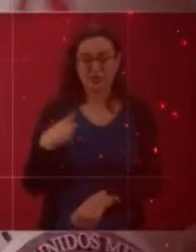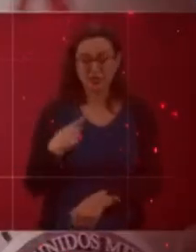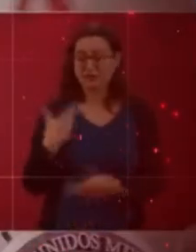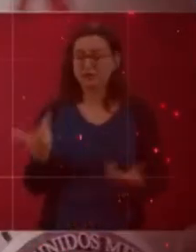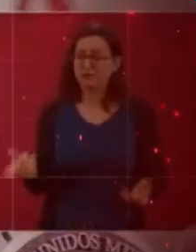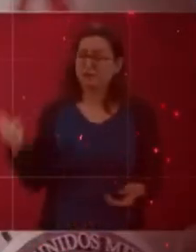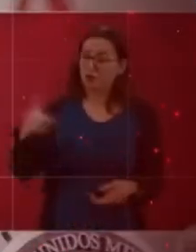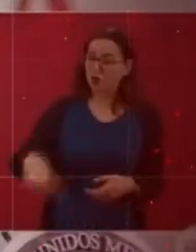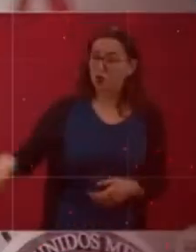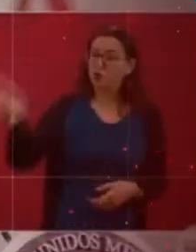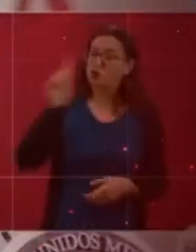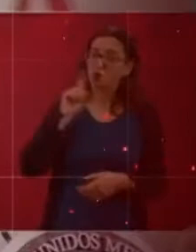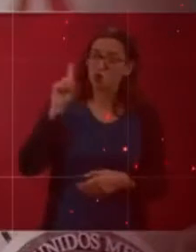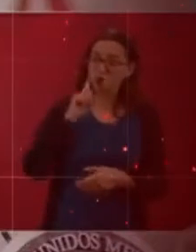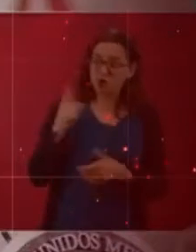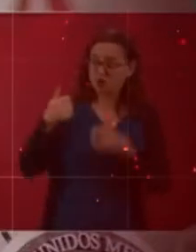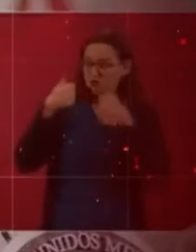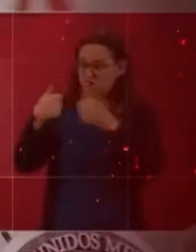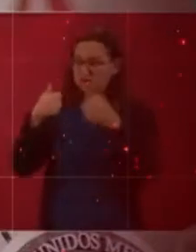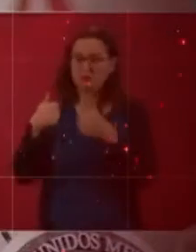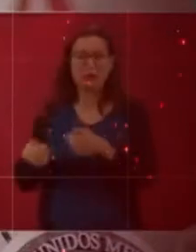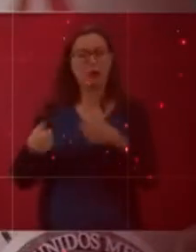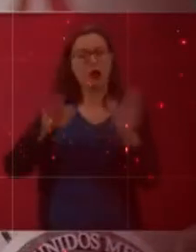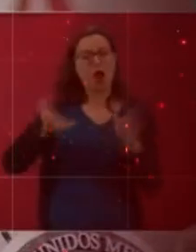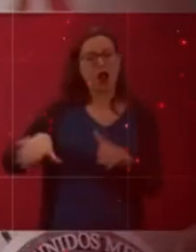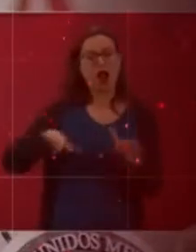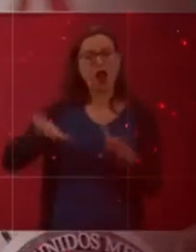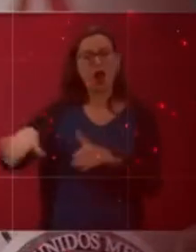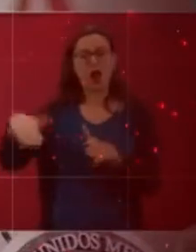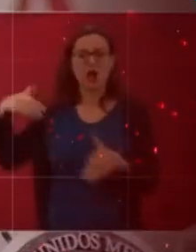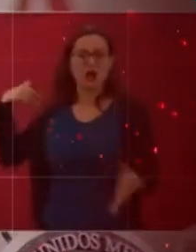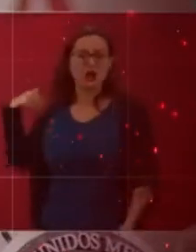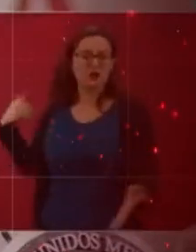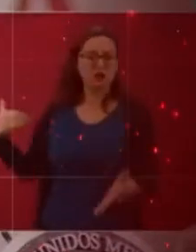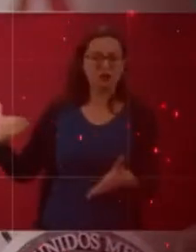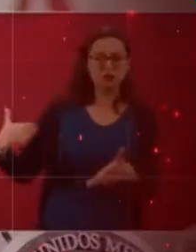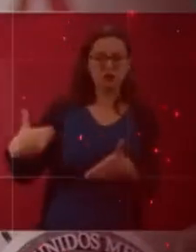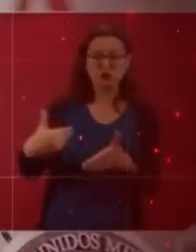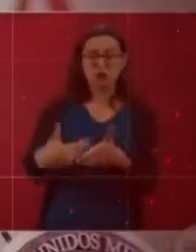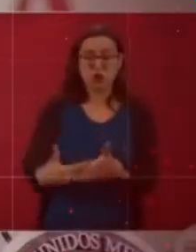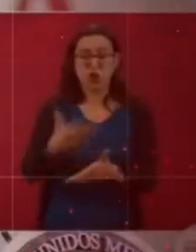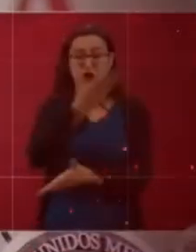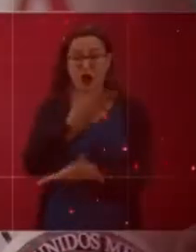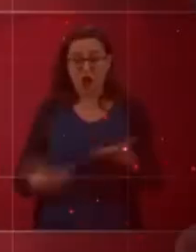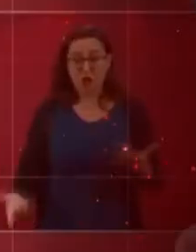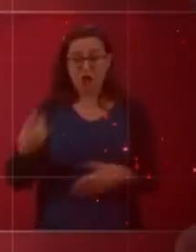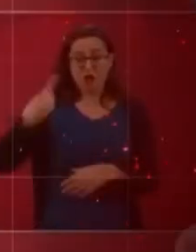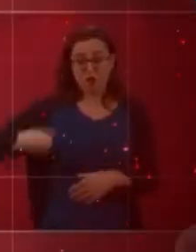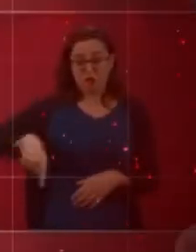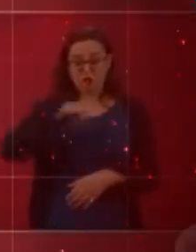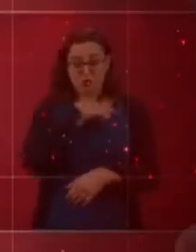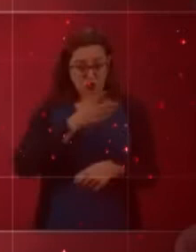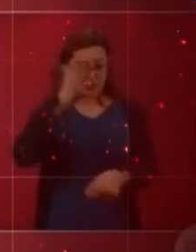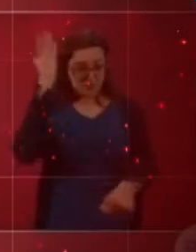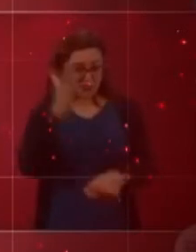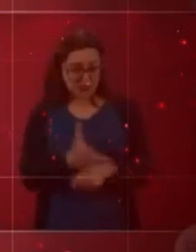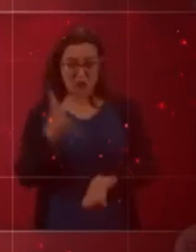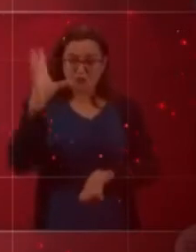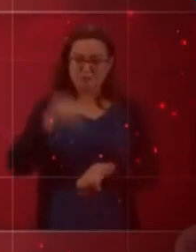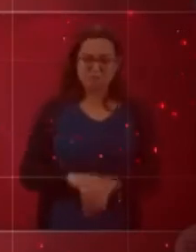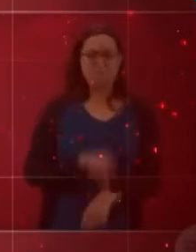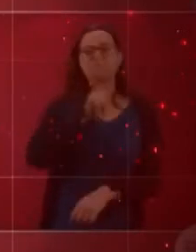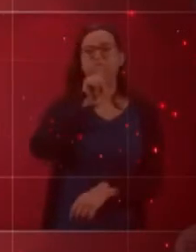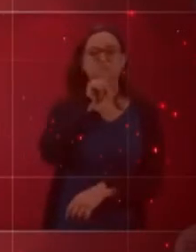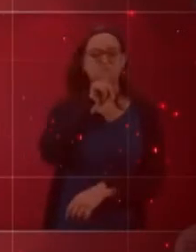violencias. Y no podemos permitir la impunidad, pero tampoco lo permitemos ni lo haremos. La corrupción y la impunidad